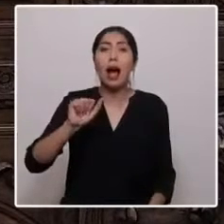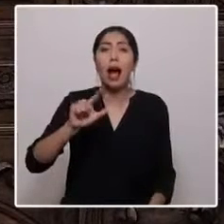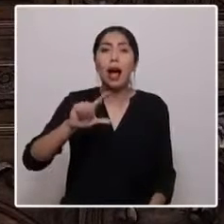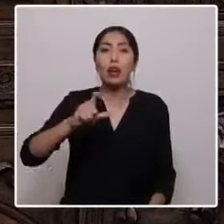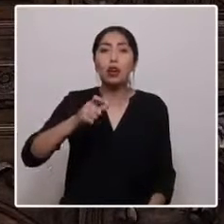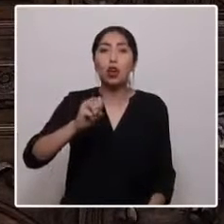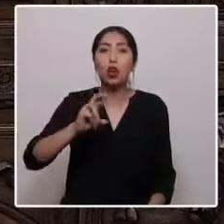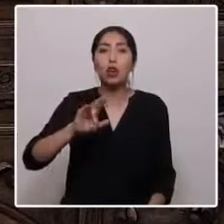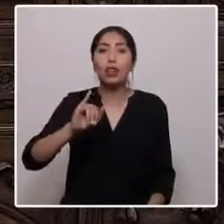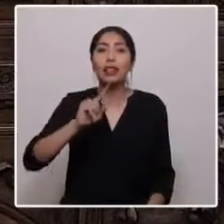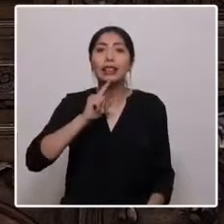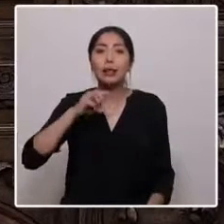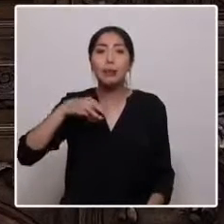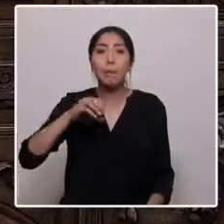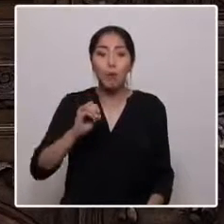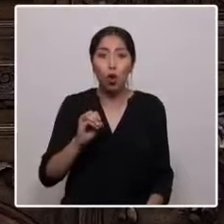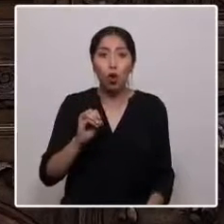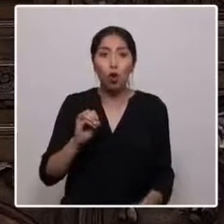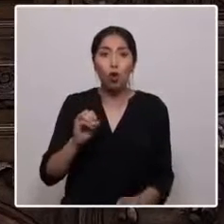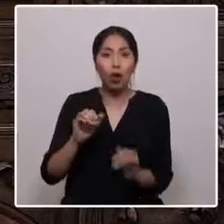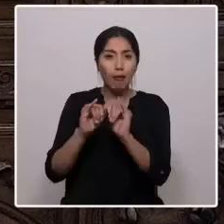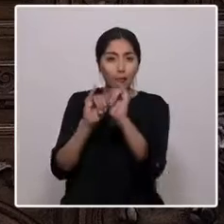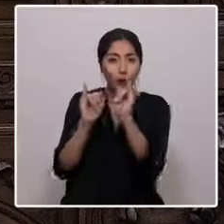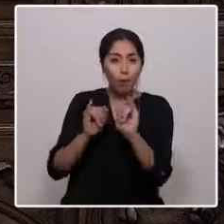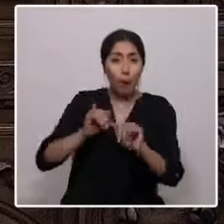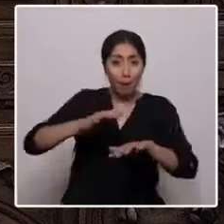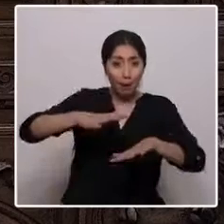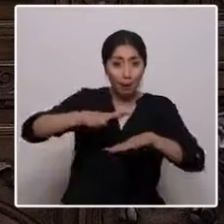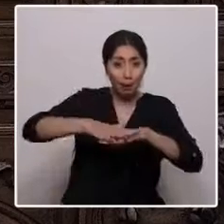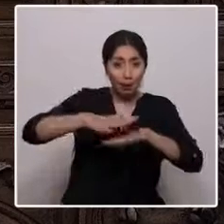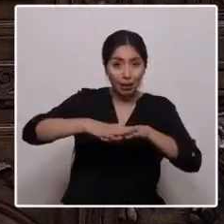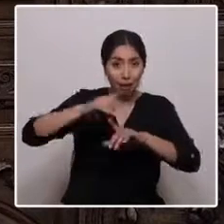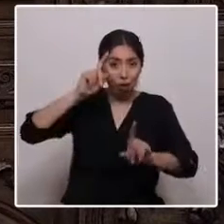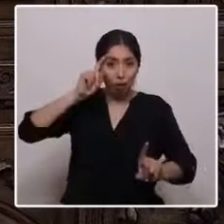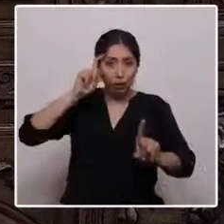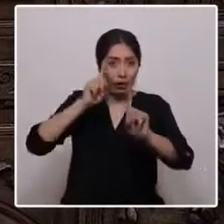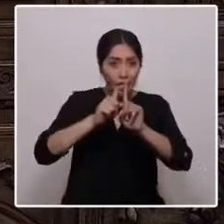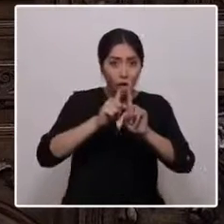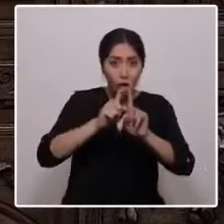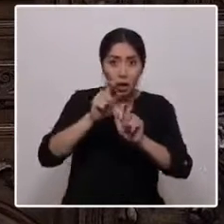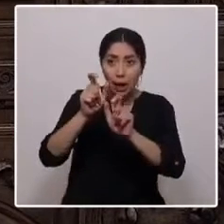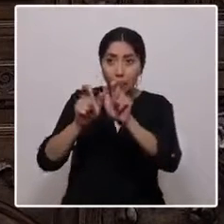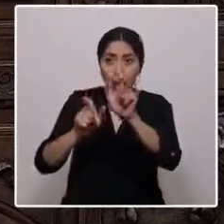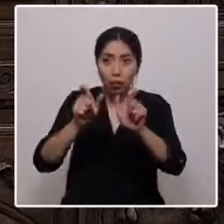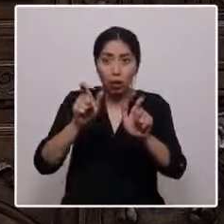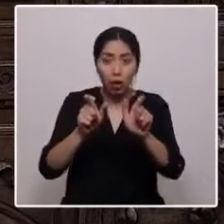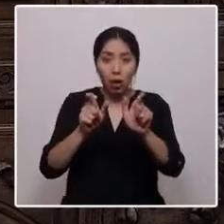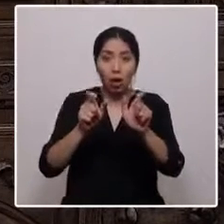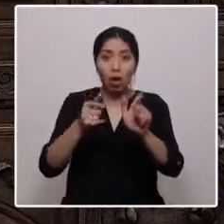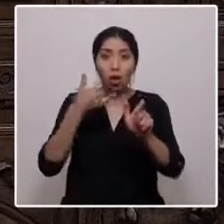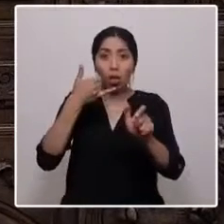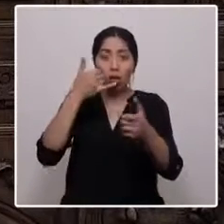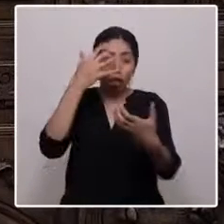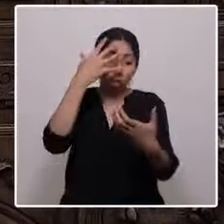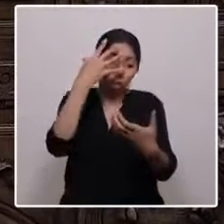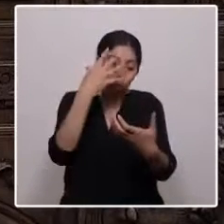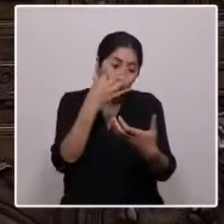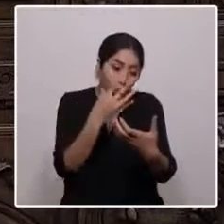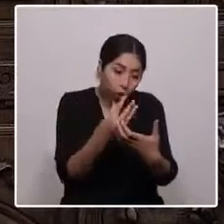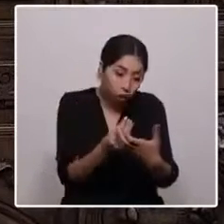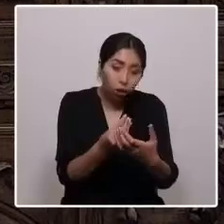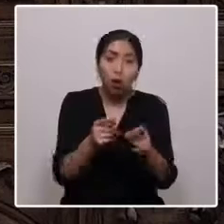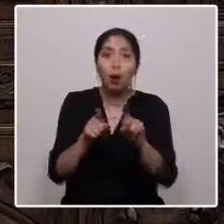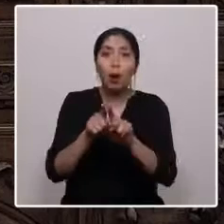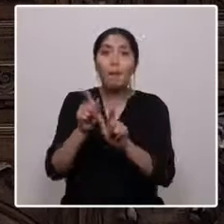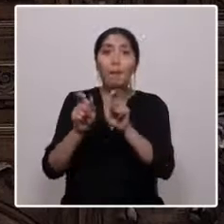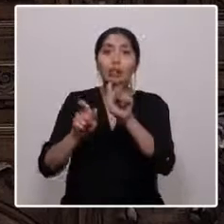fórmulas matemáticas que con la finalidad de mantener a un público o audiencias cautivas, han ido aislando a las personas del